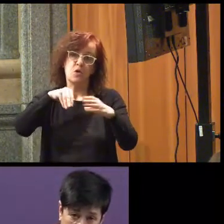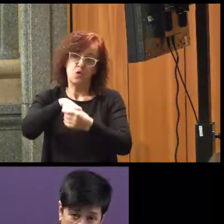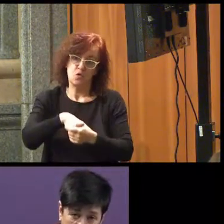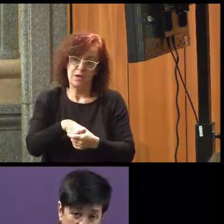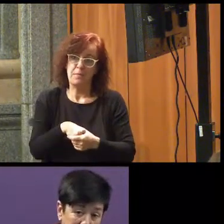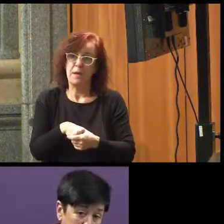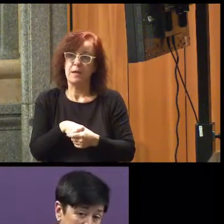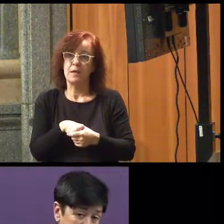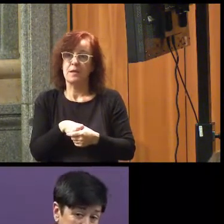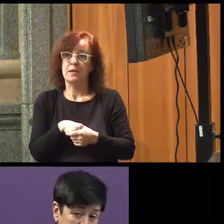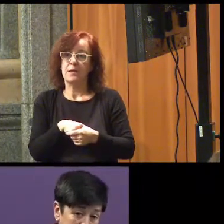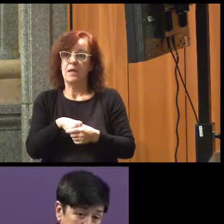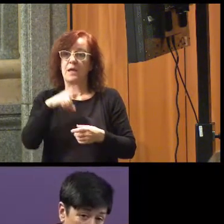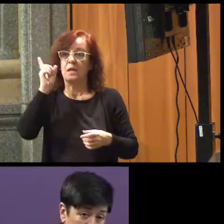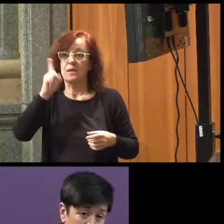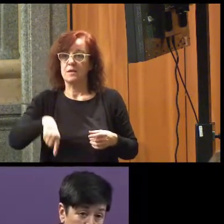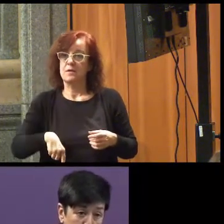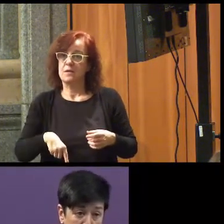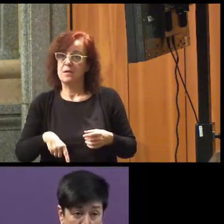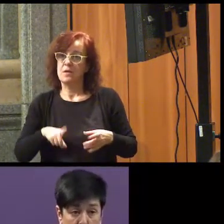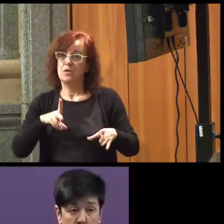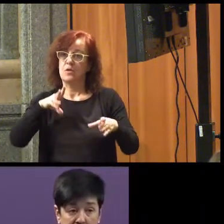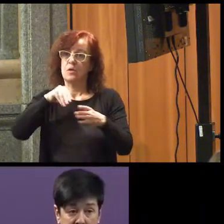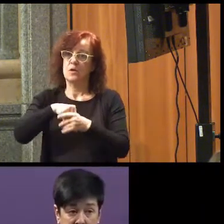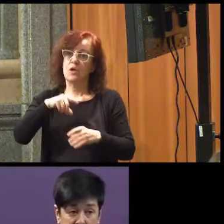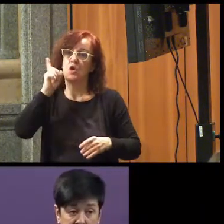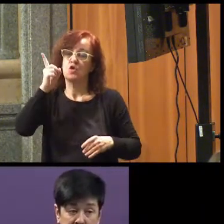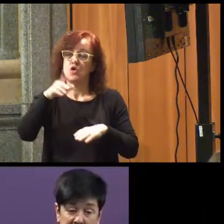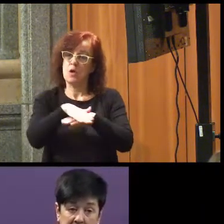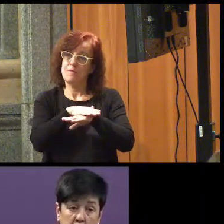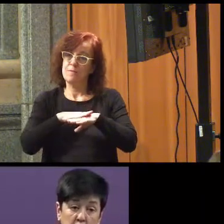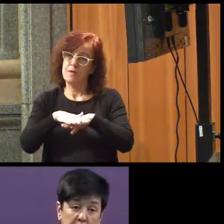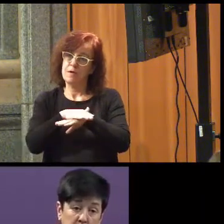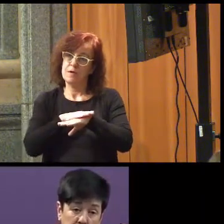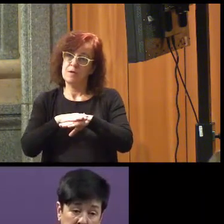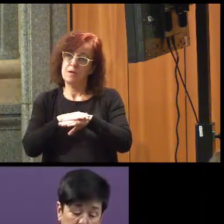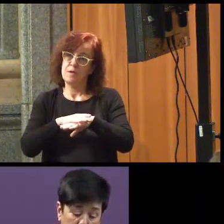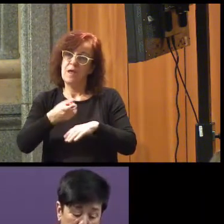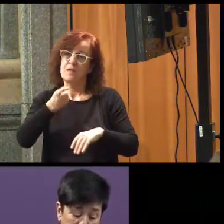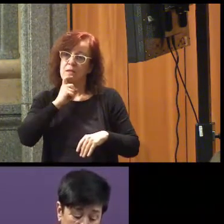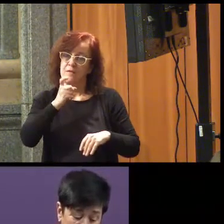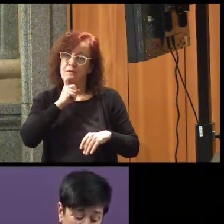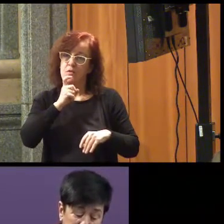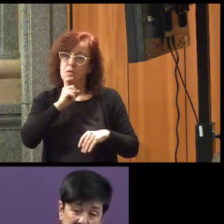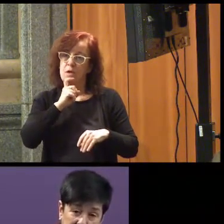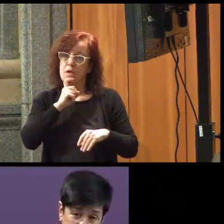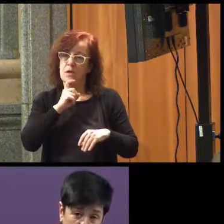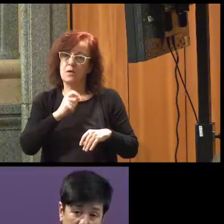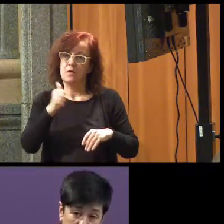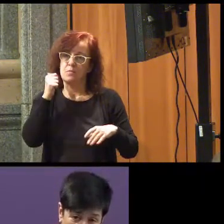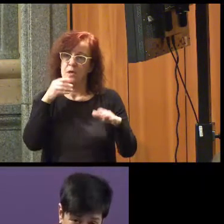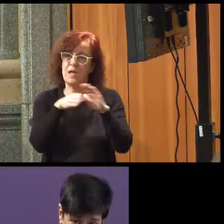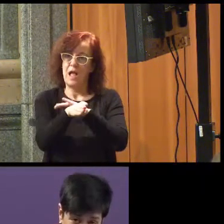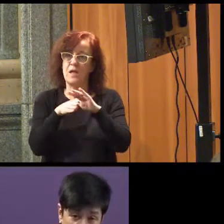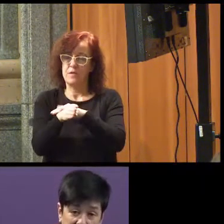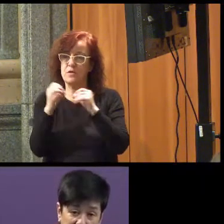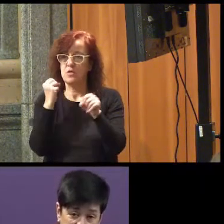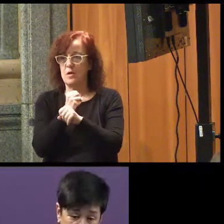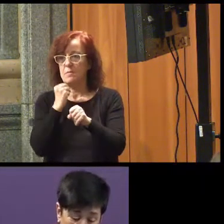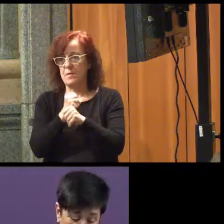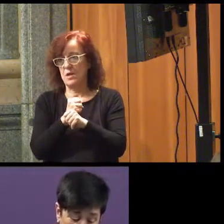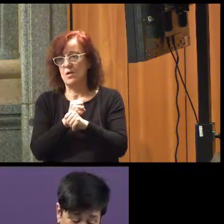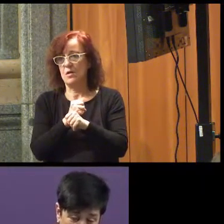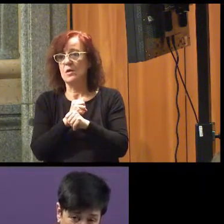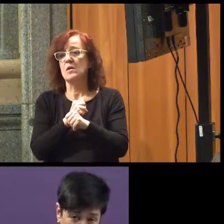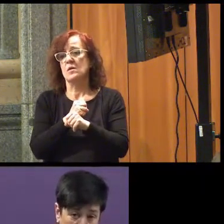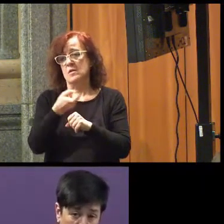y además de no ser inclusiva, es solo básica, estamos dificultando todavía más el acceso al empleo, que ya